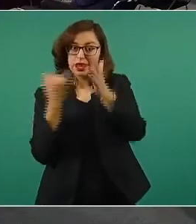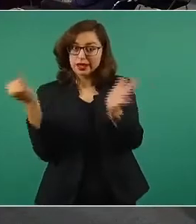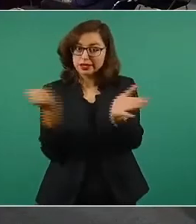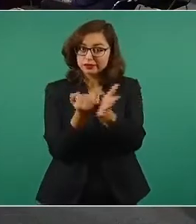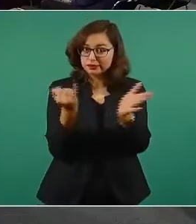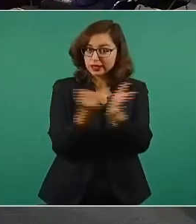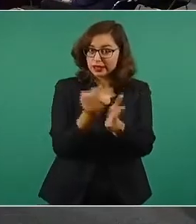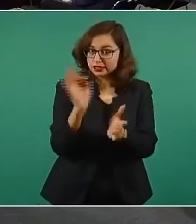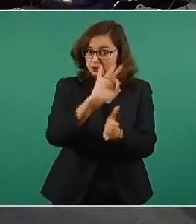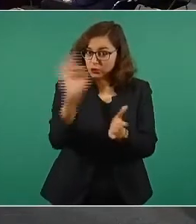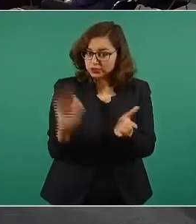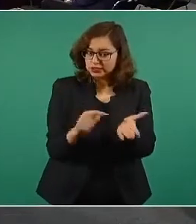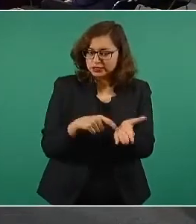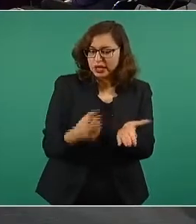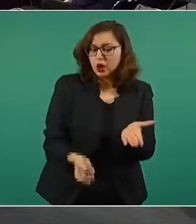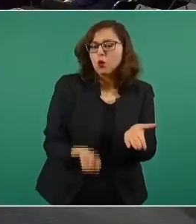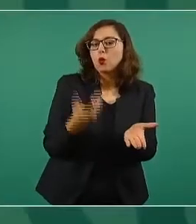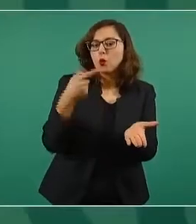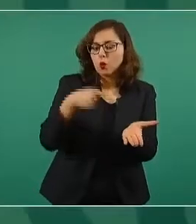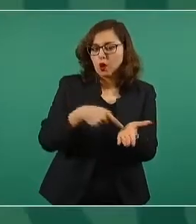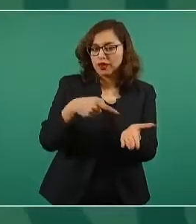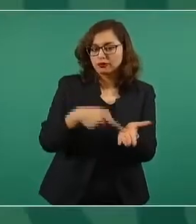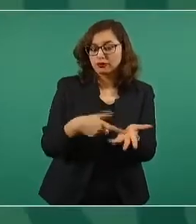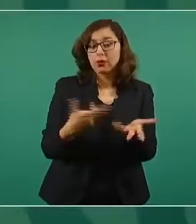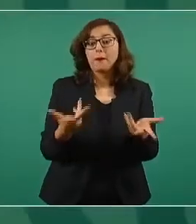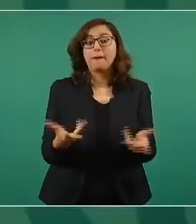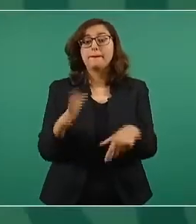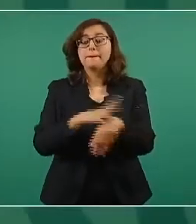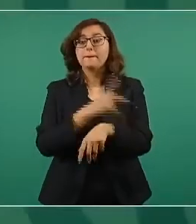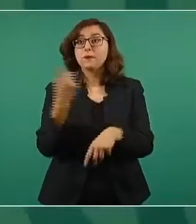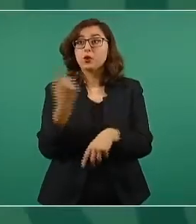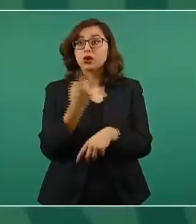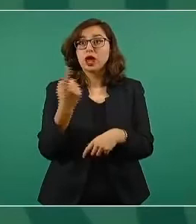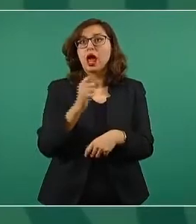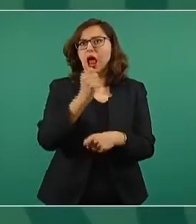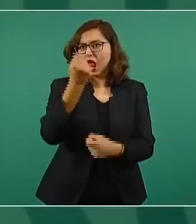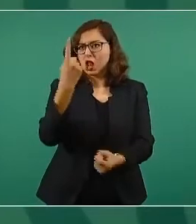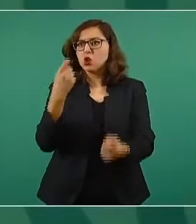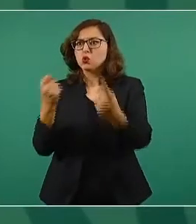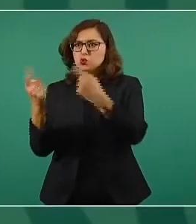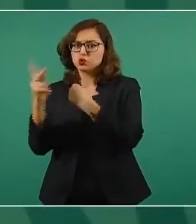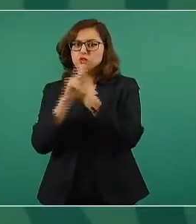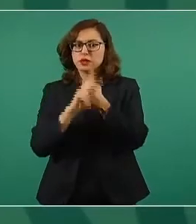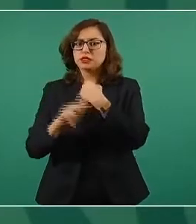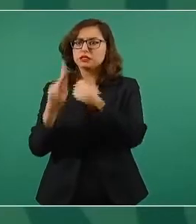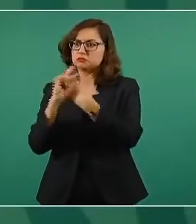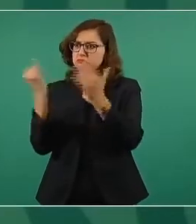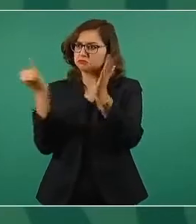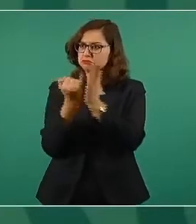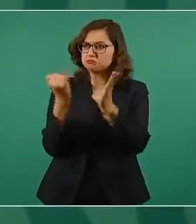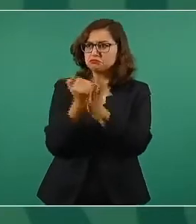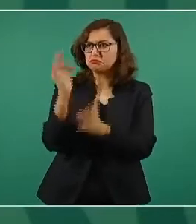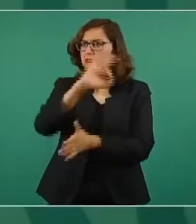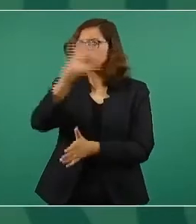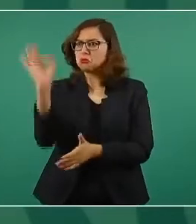países en donde la tasa de interés es prácticamente cero. En Estados Unidos. Sí.